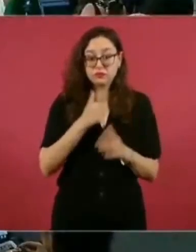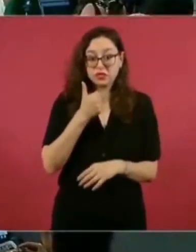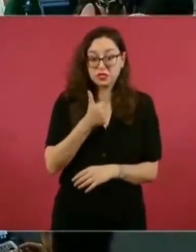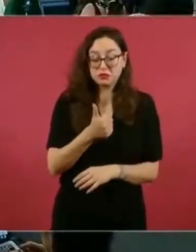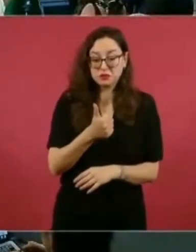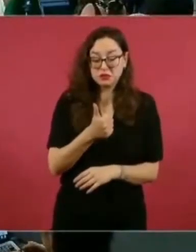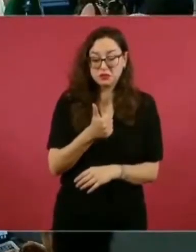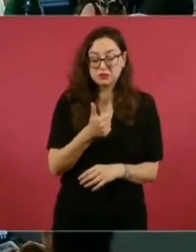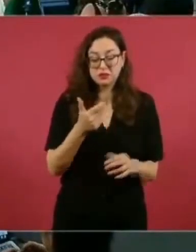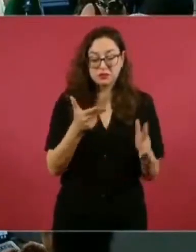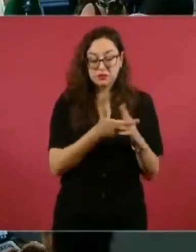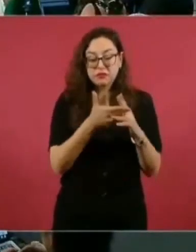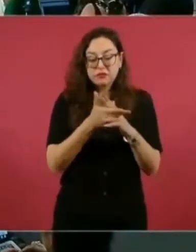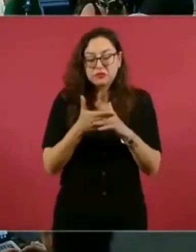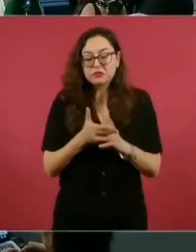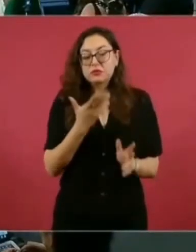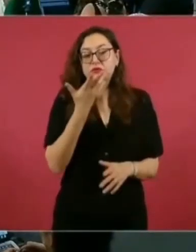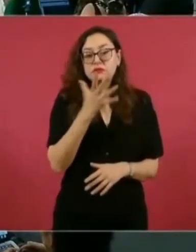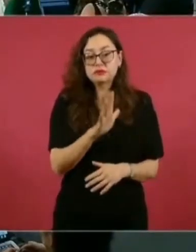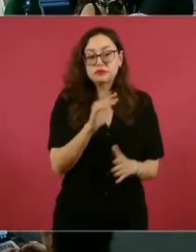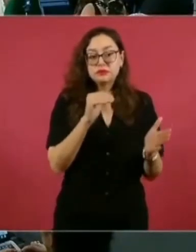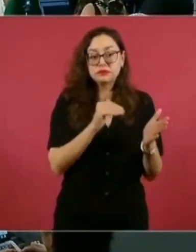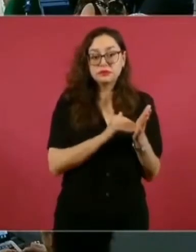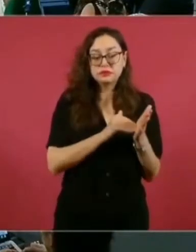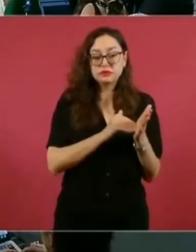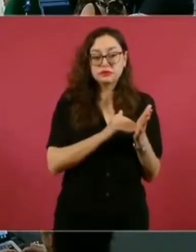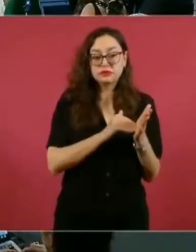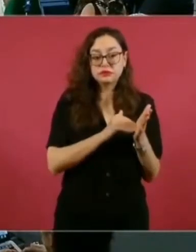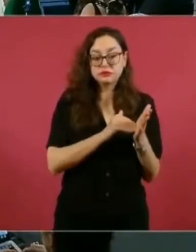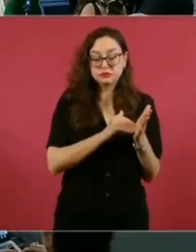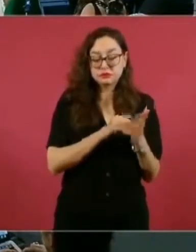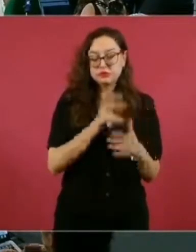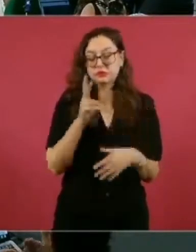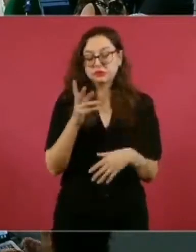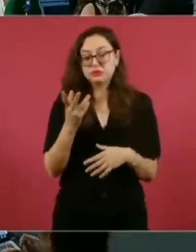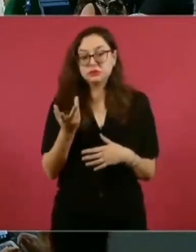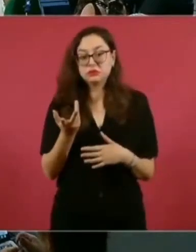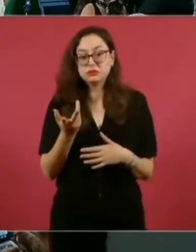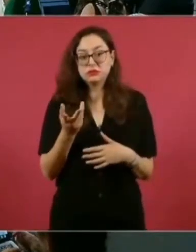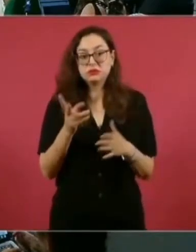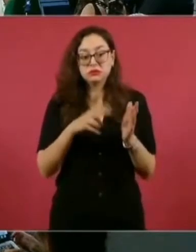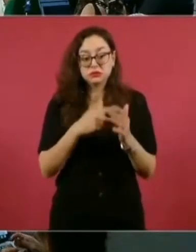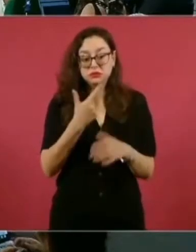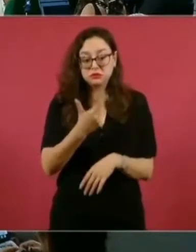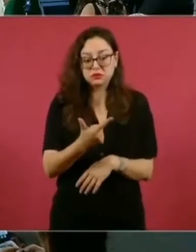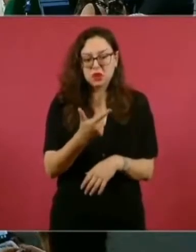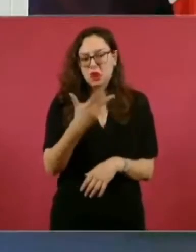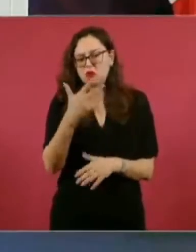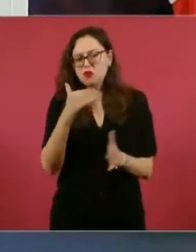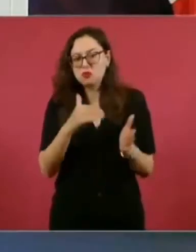En el 7, 8 mil 800, y miren cómo se va,